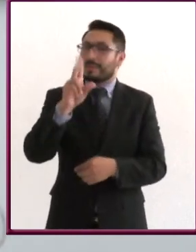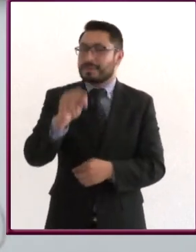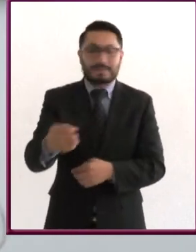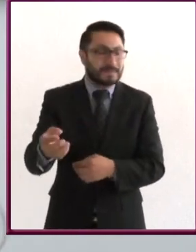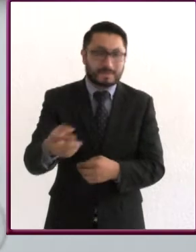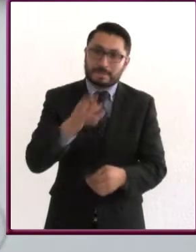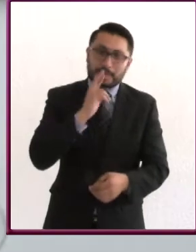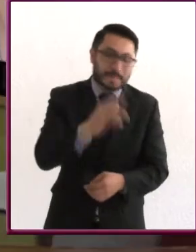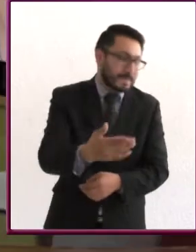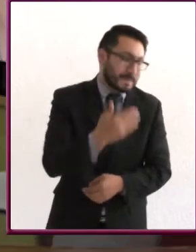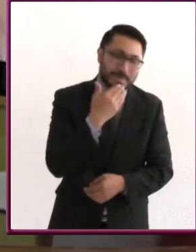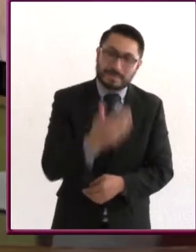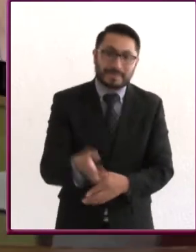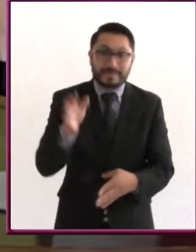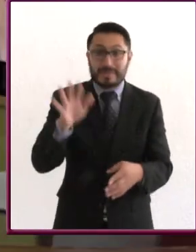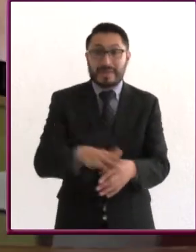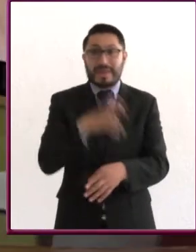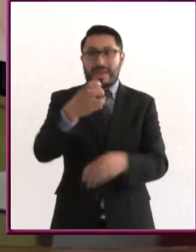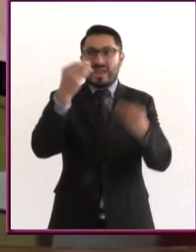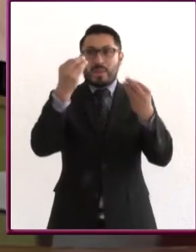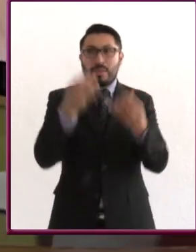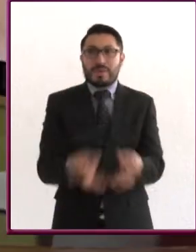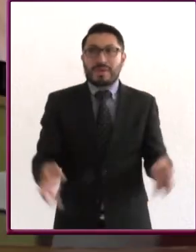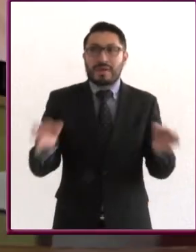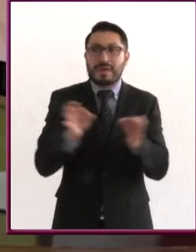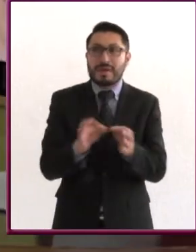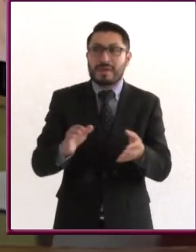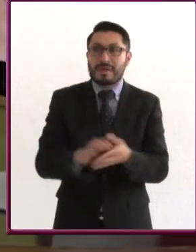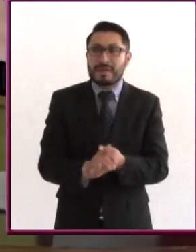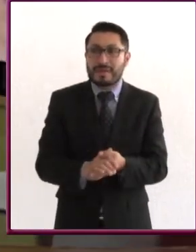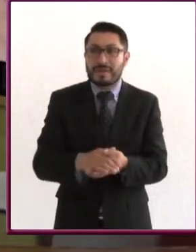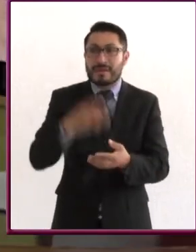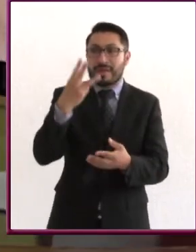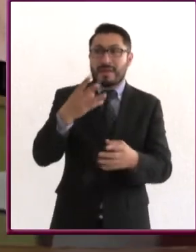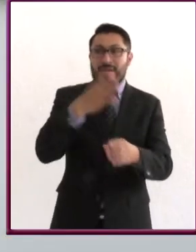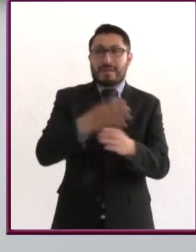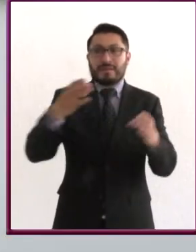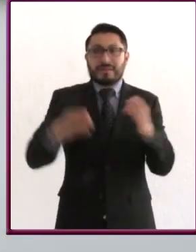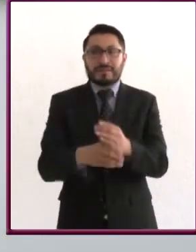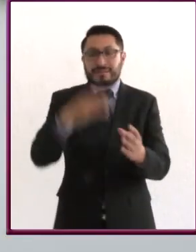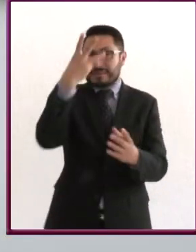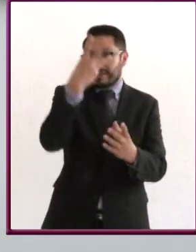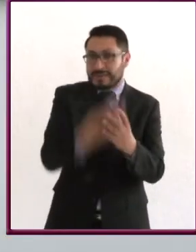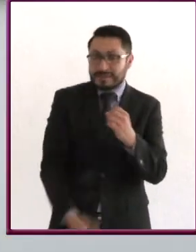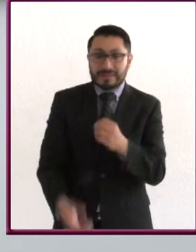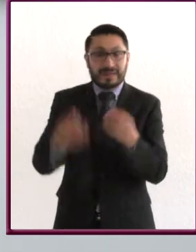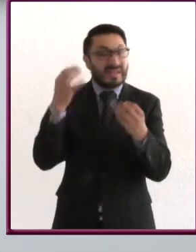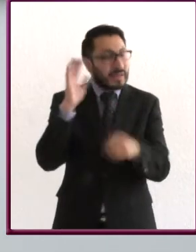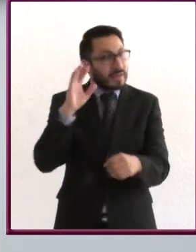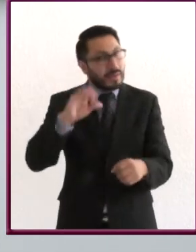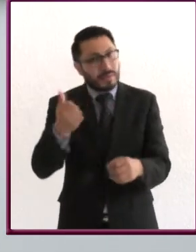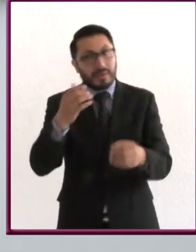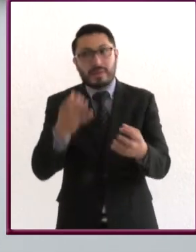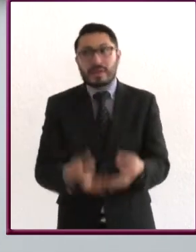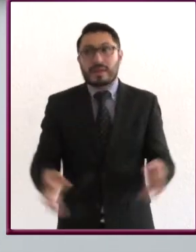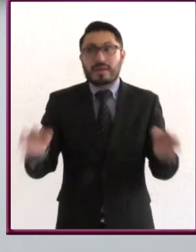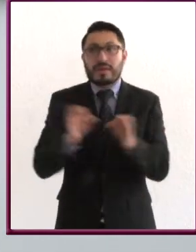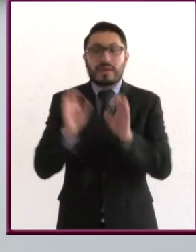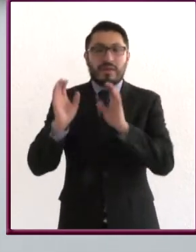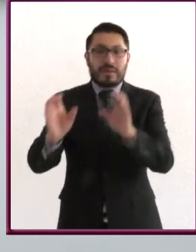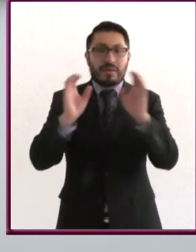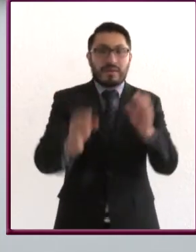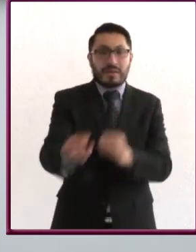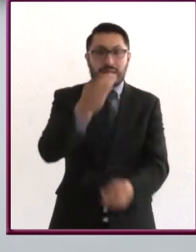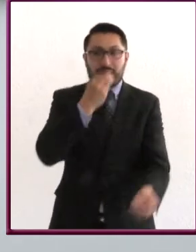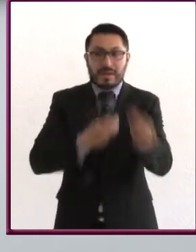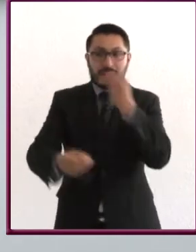resultados que queramos, por eso es importante combinar las tres cosas. Otra cosa también muy importante es la calidad de los alimentos